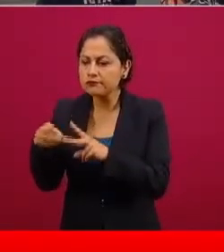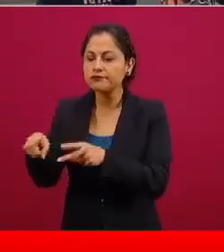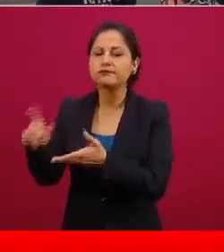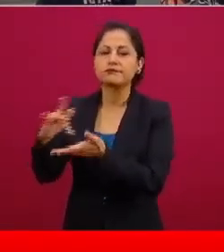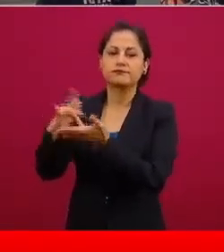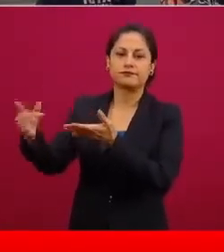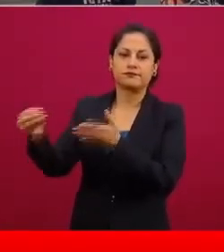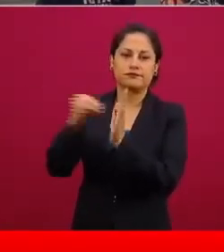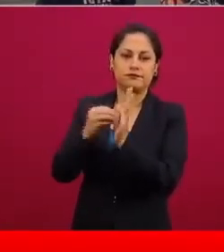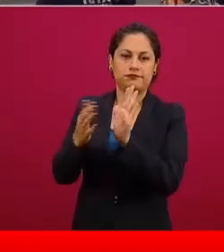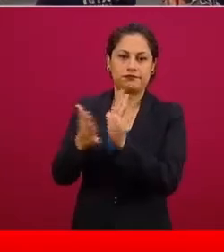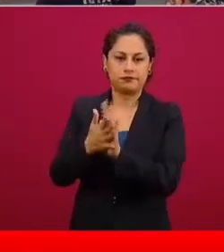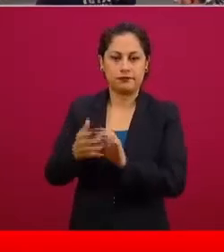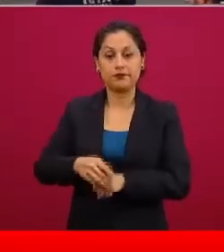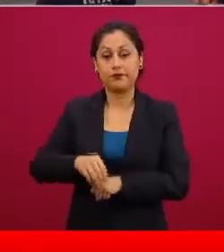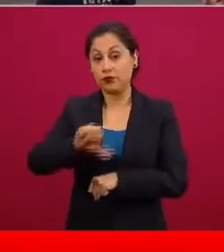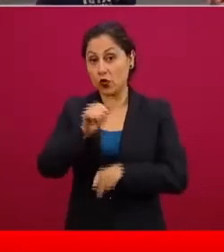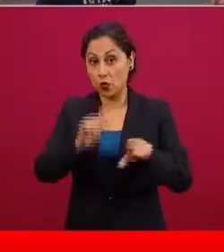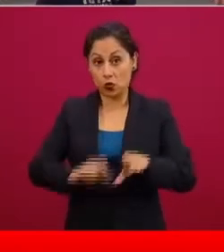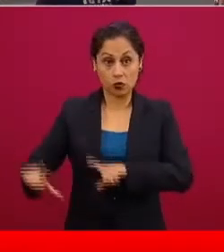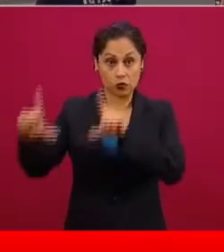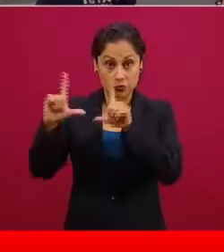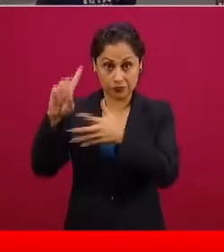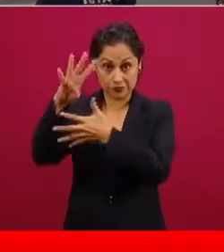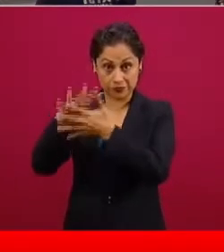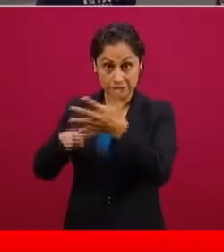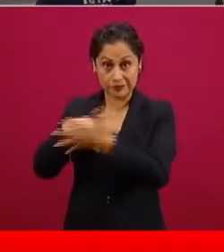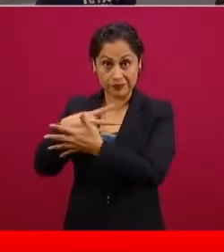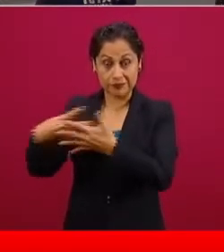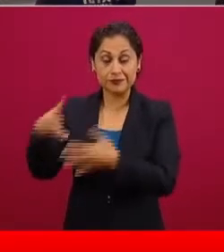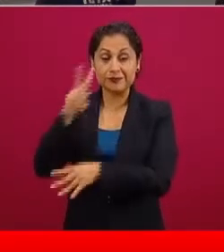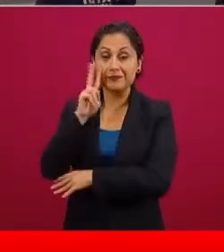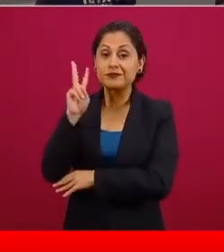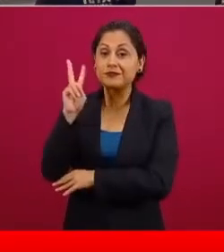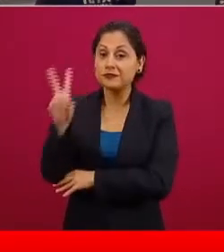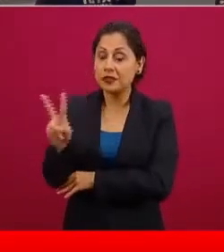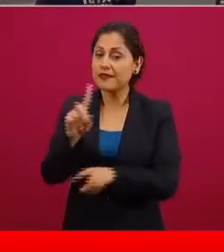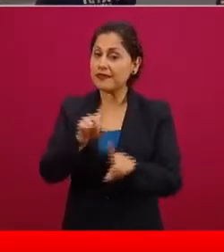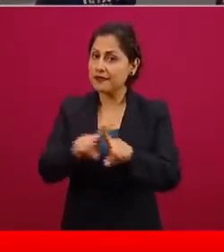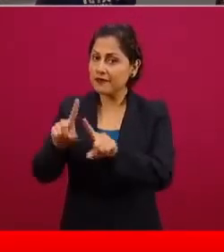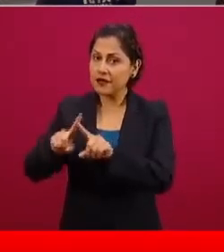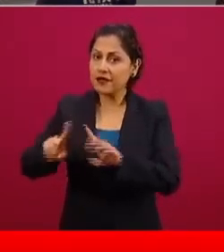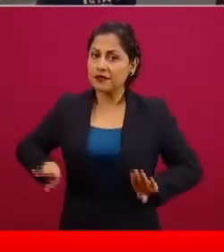siguiente podemos ver que tenemos otras características importantes a considerar.